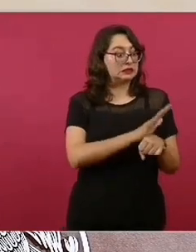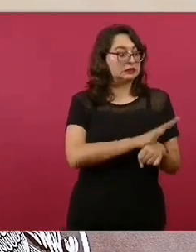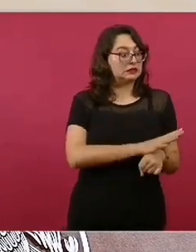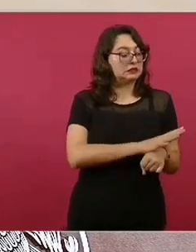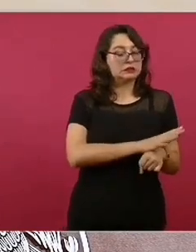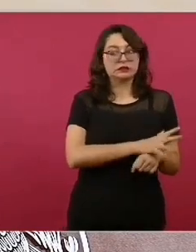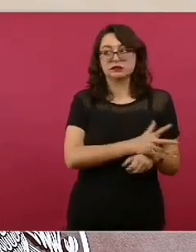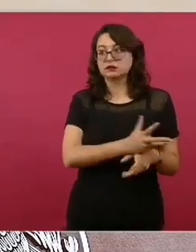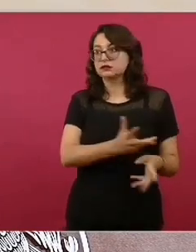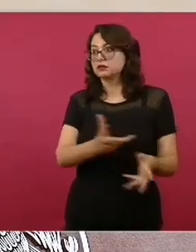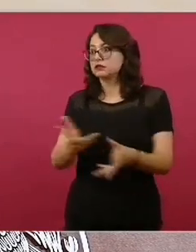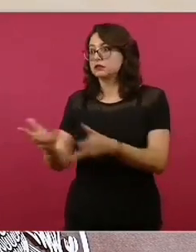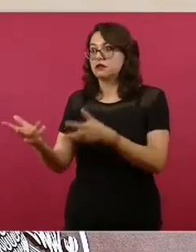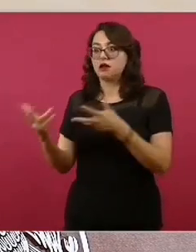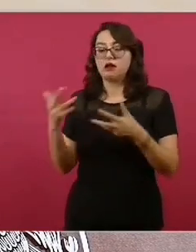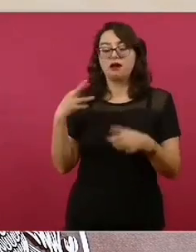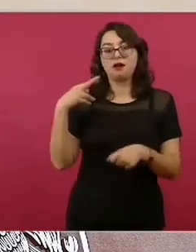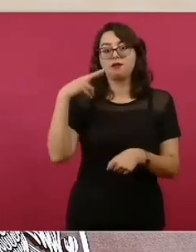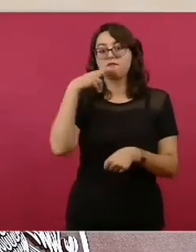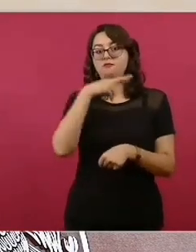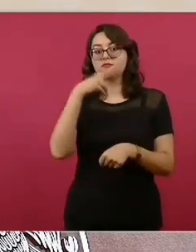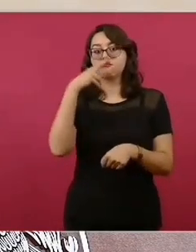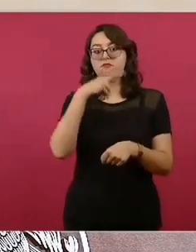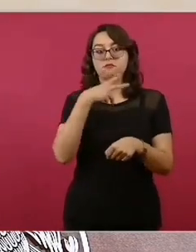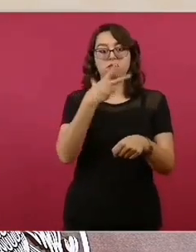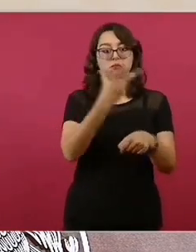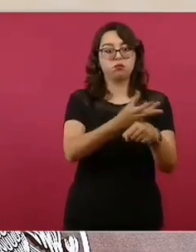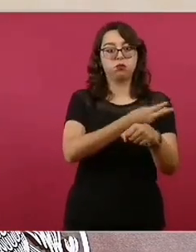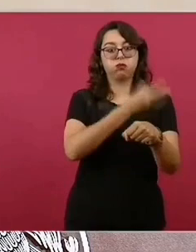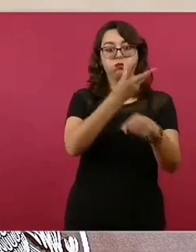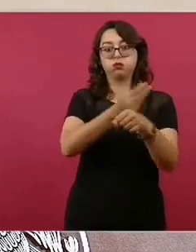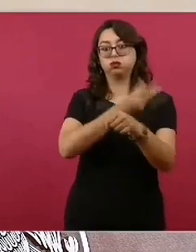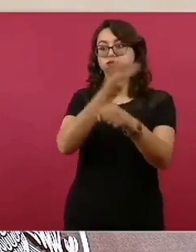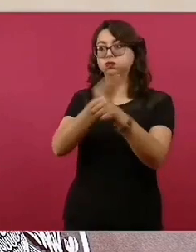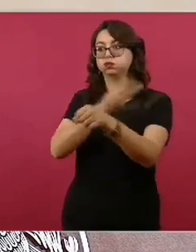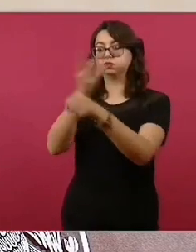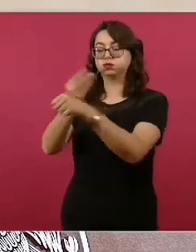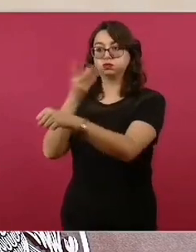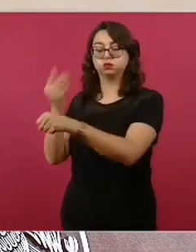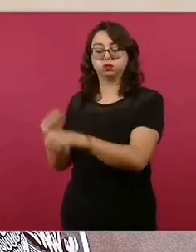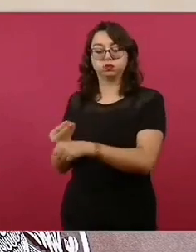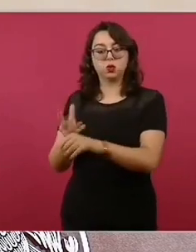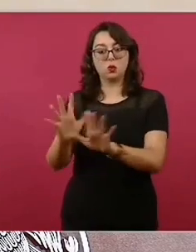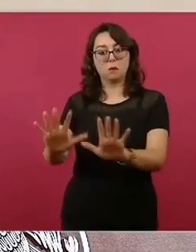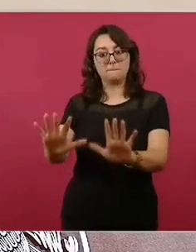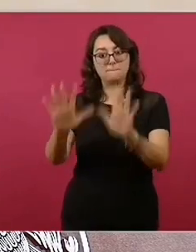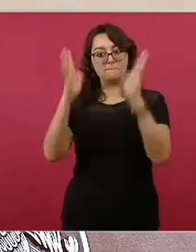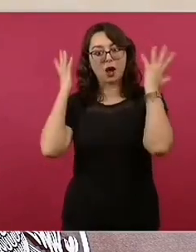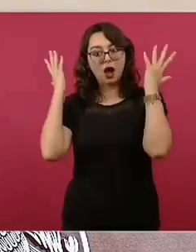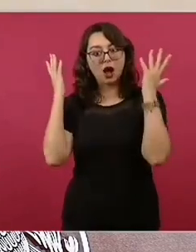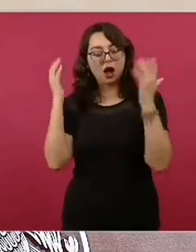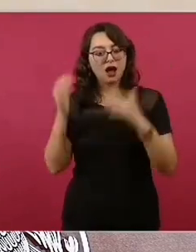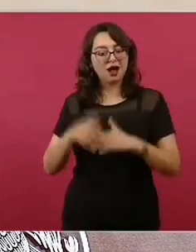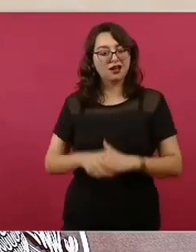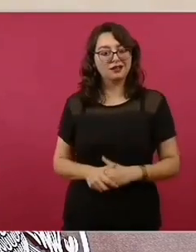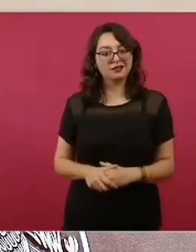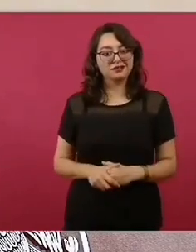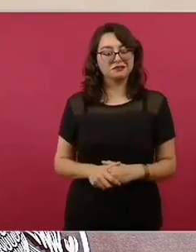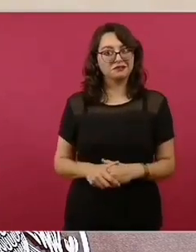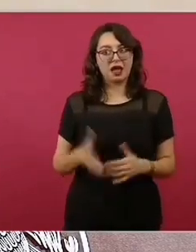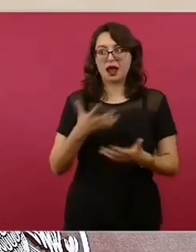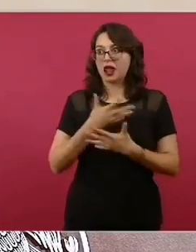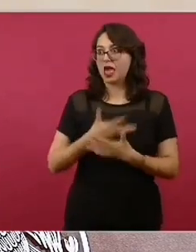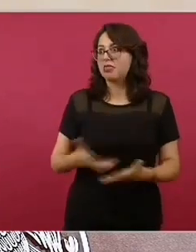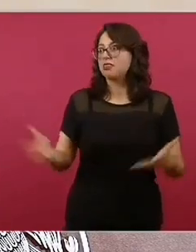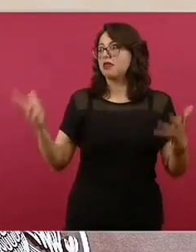se ha comentado en múltiples ocasiones, por lo que nos heredaron en sexenios anteriores. Y México tuvo la reconversión hospitalaria más grande